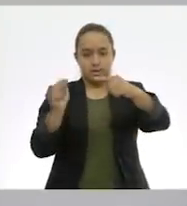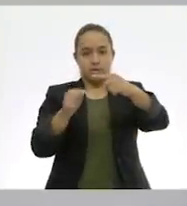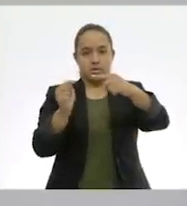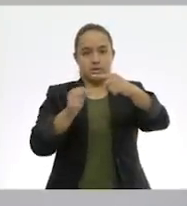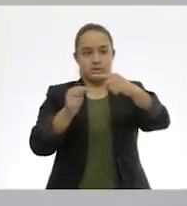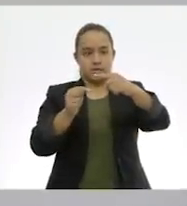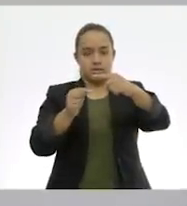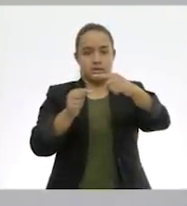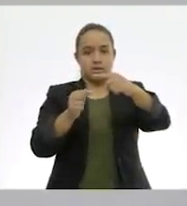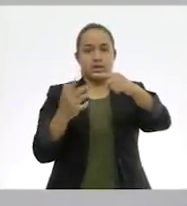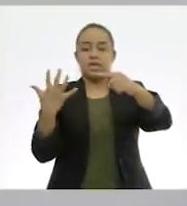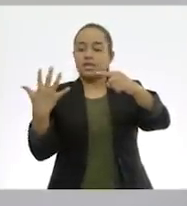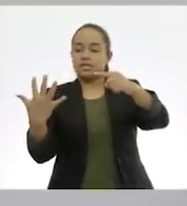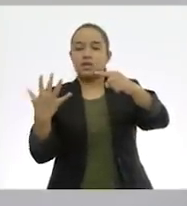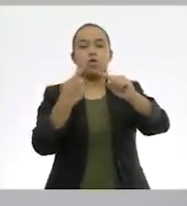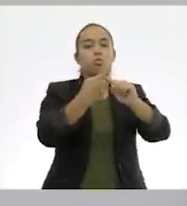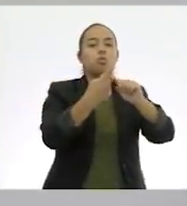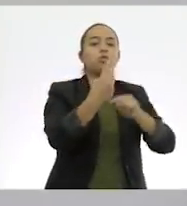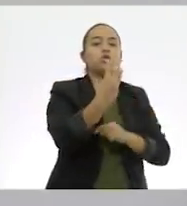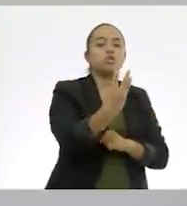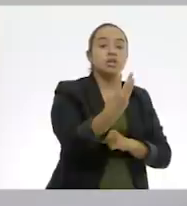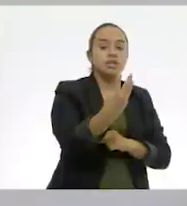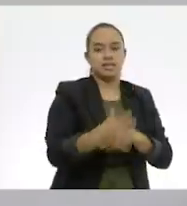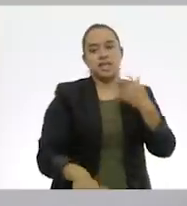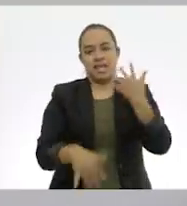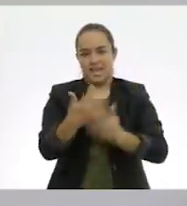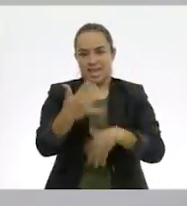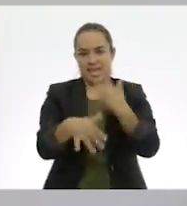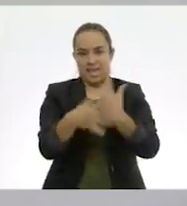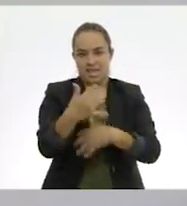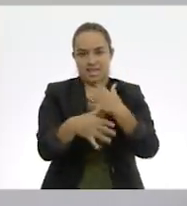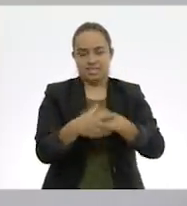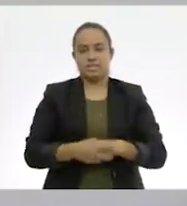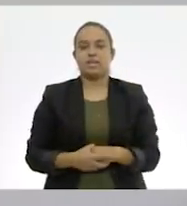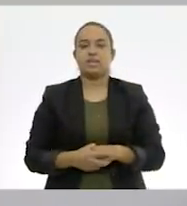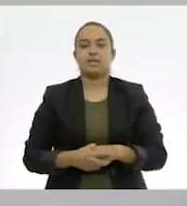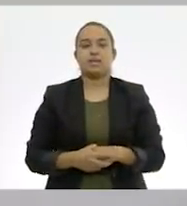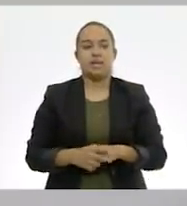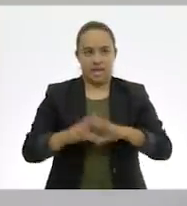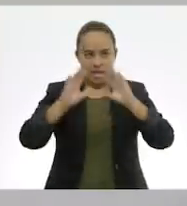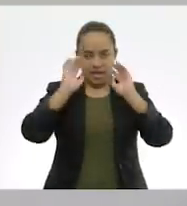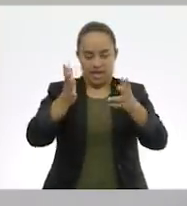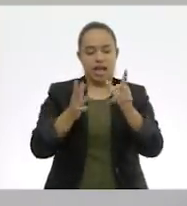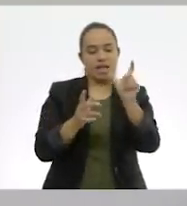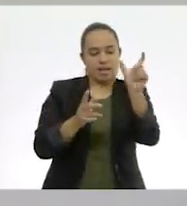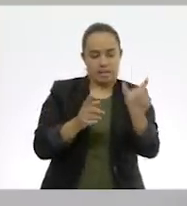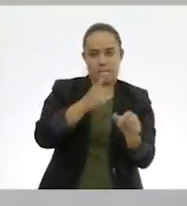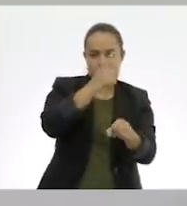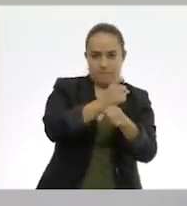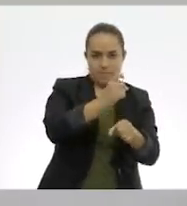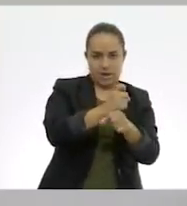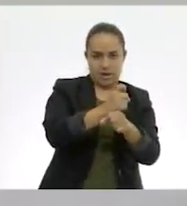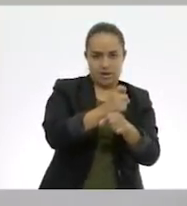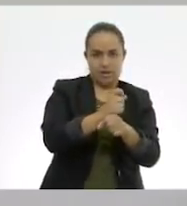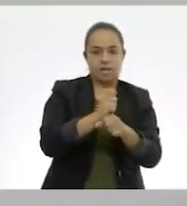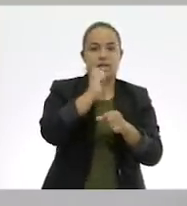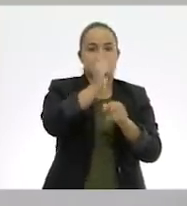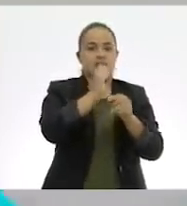denominador ahora sería cinco por tres. Quince. Correcto. Ya tenemos nuestra primera fracción. Ajá.